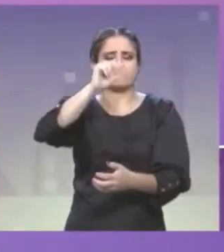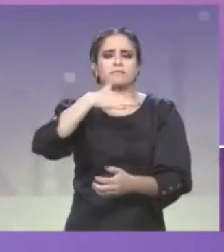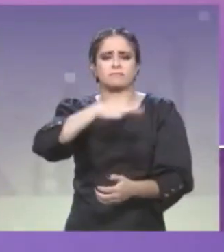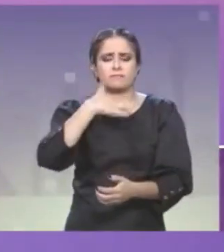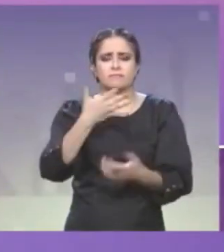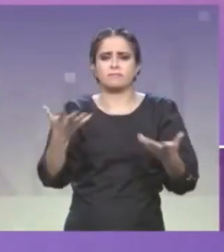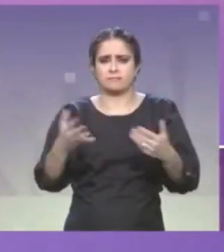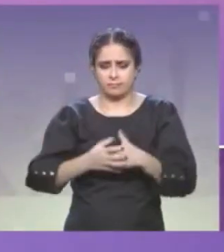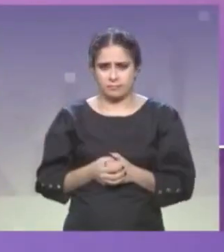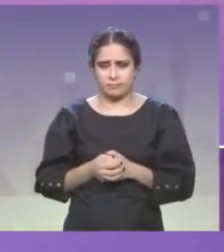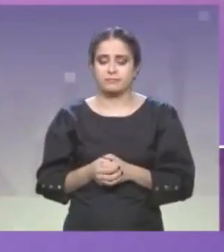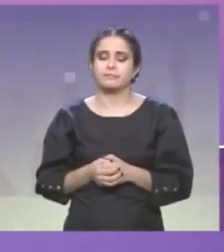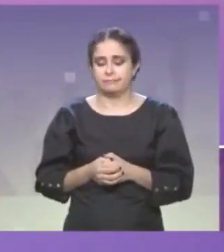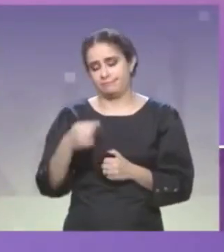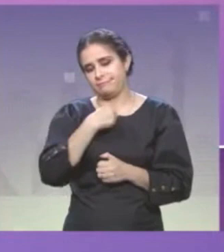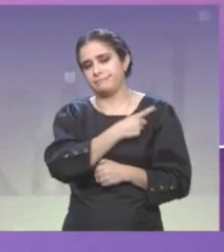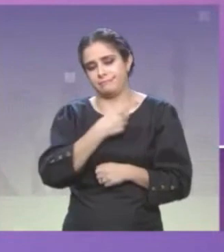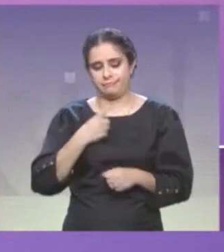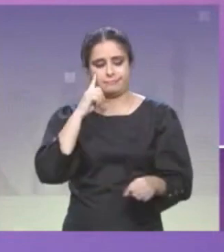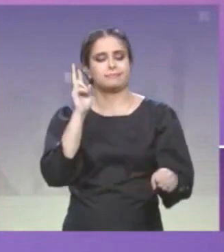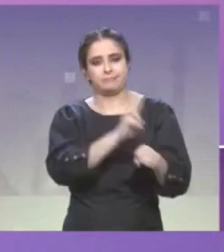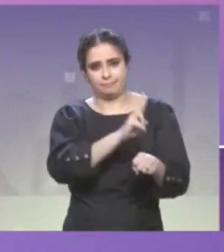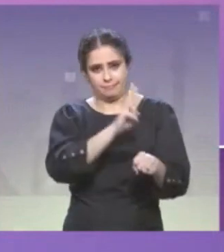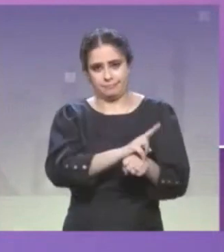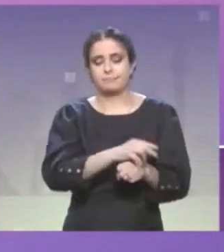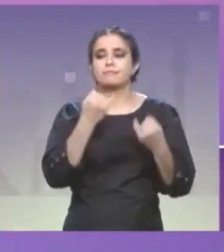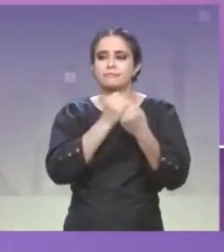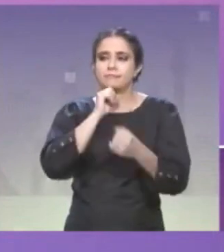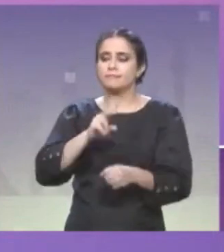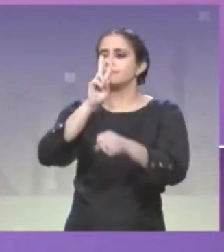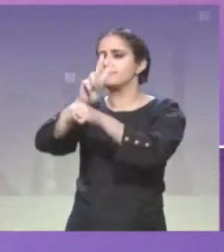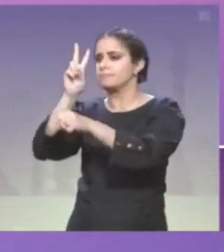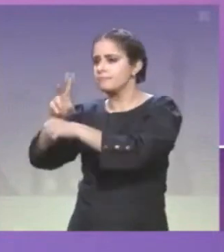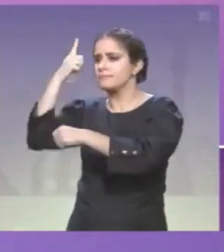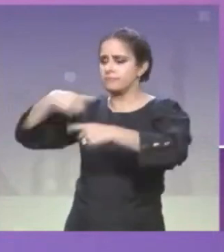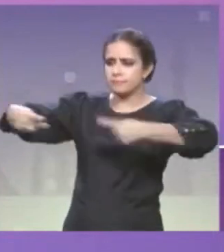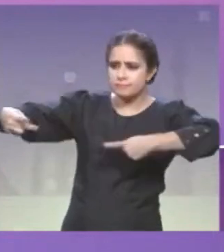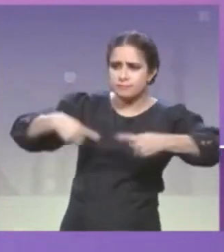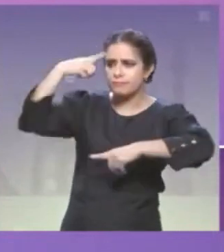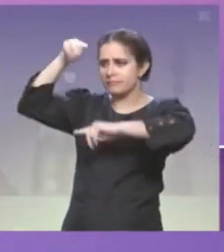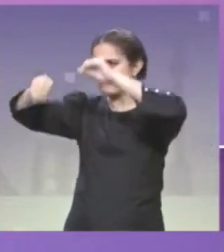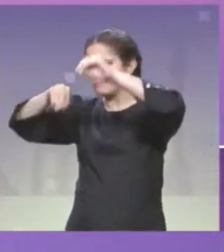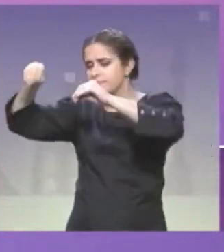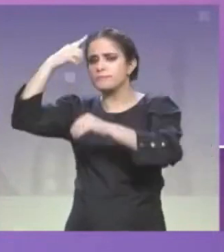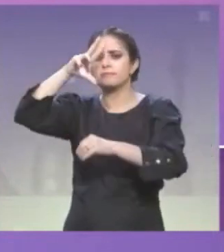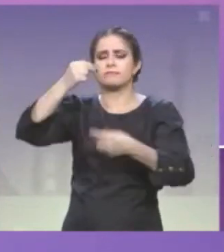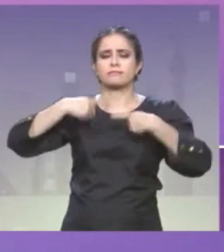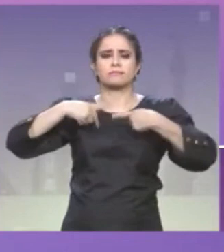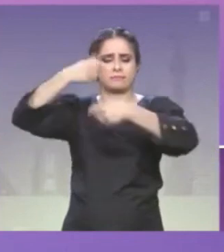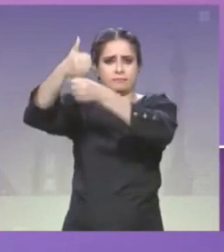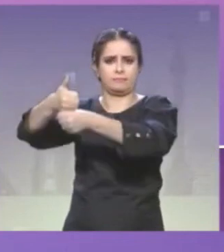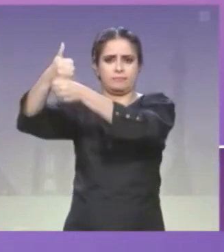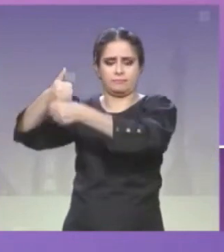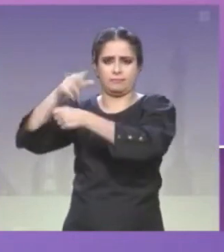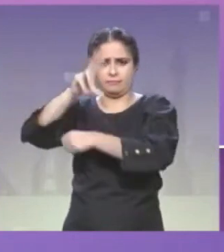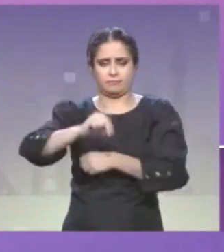Tenemos que supervisarlo y en primer lugar que no afecten a los vecinos, tenemos que planearlo y es muy importante